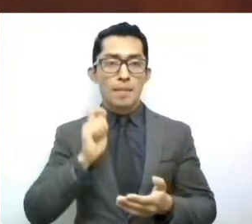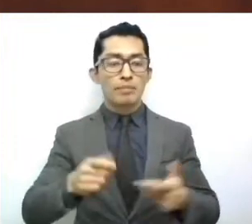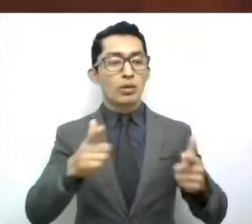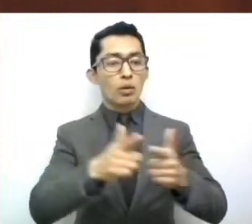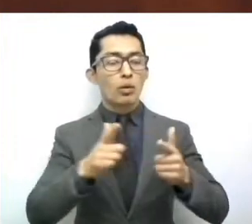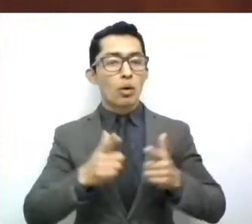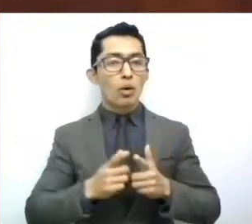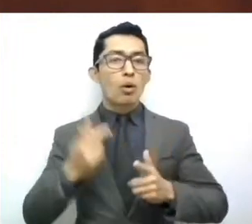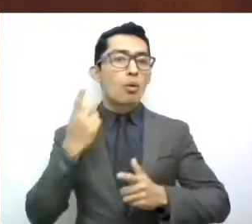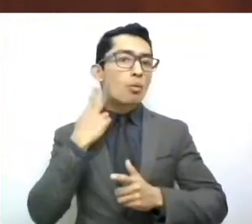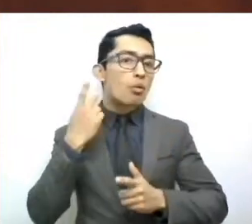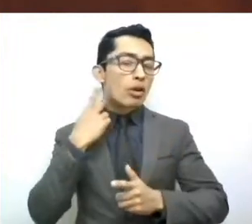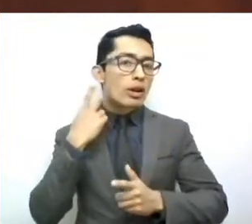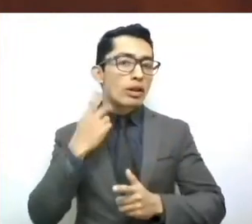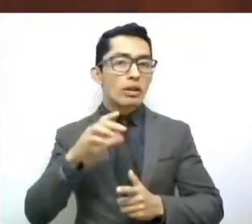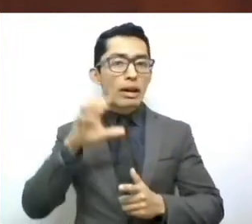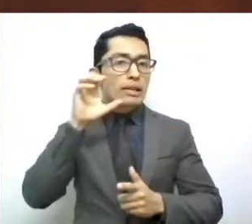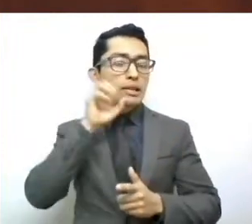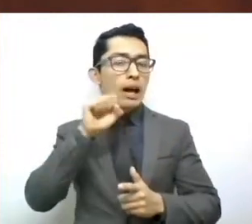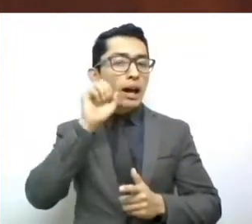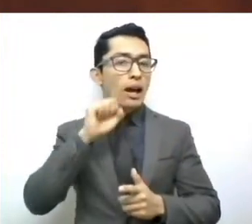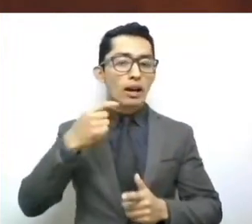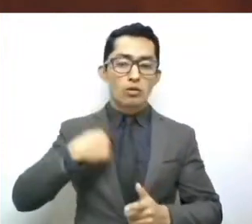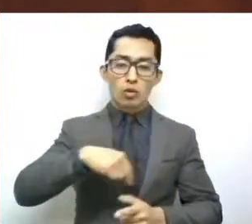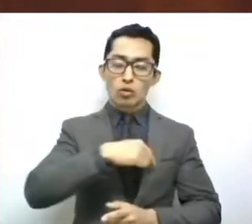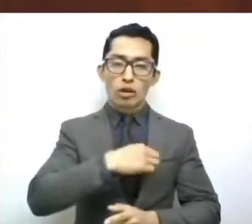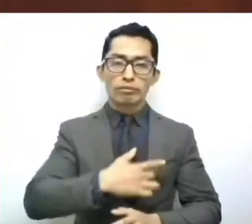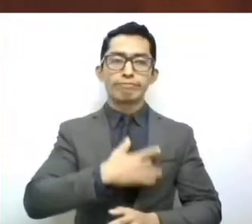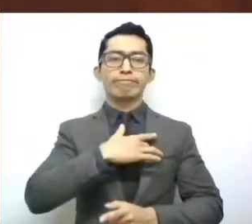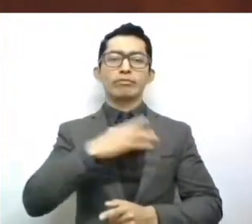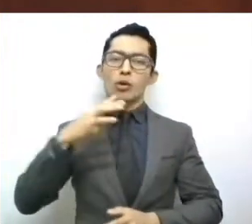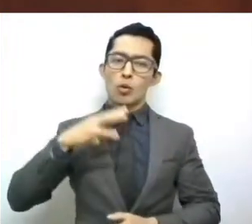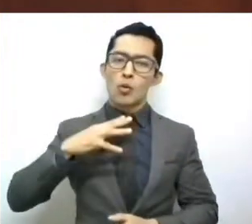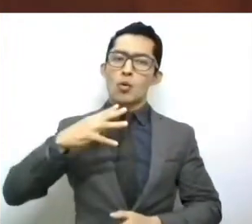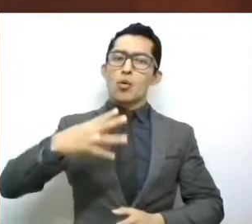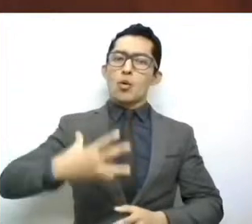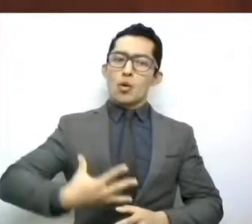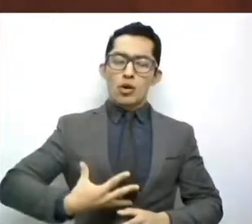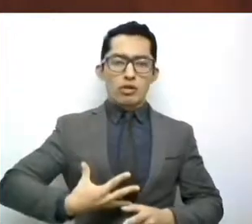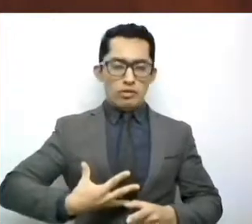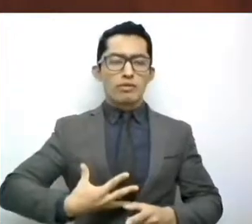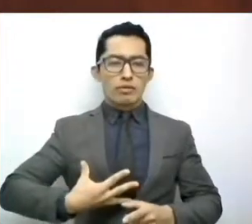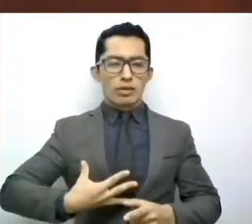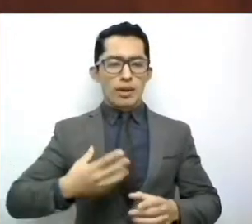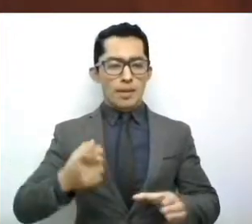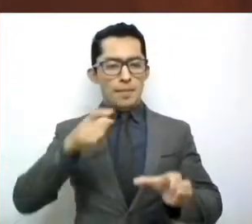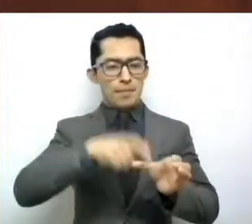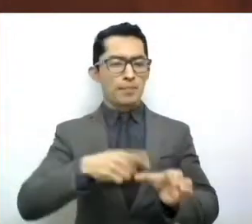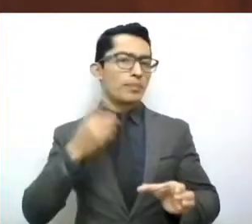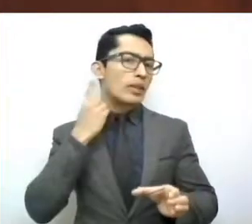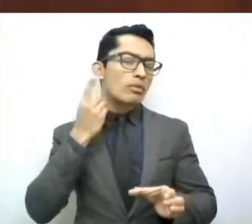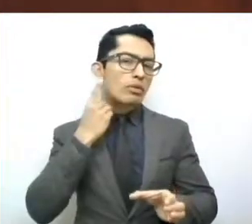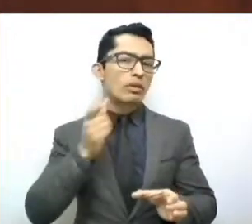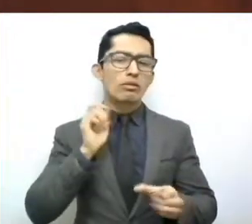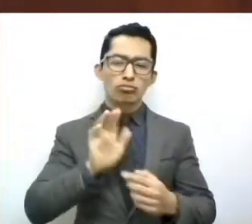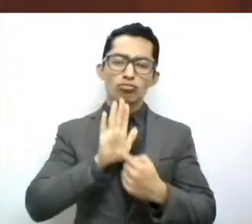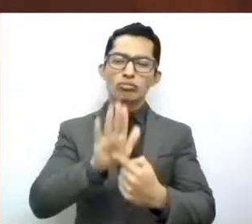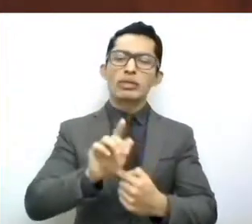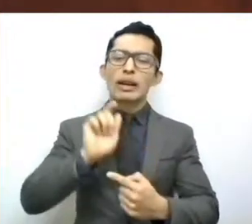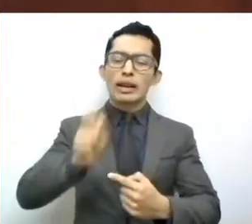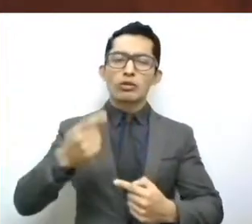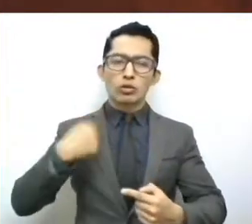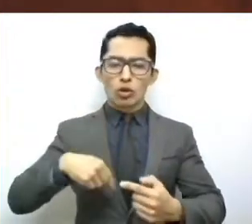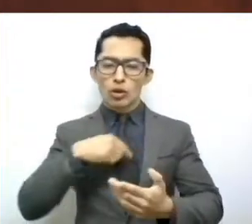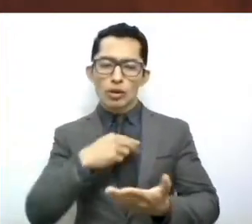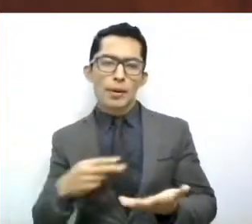mucho orgullo somos, queremos dejar claro y patente que llegamos para poner a